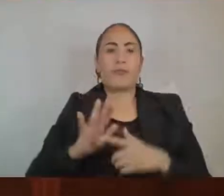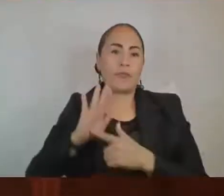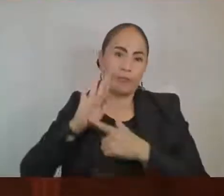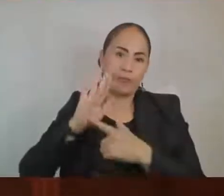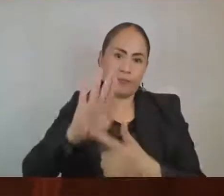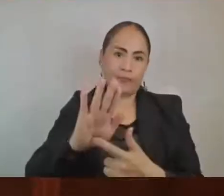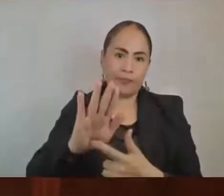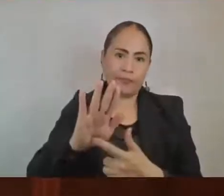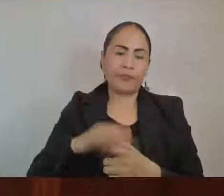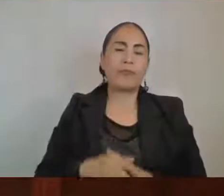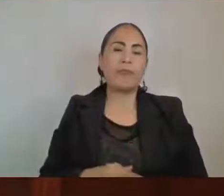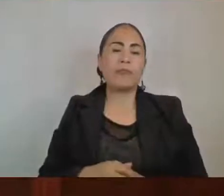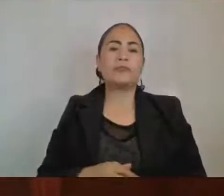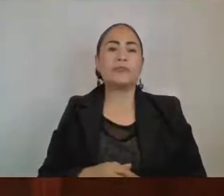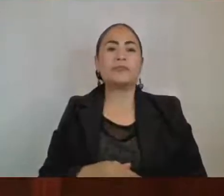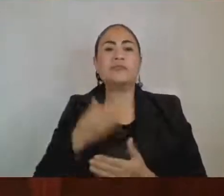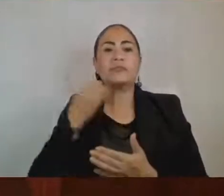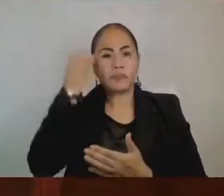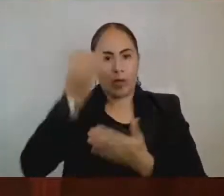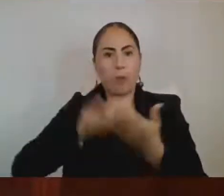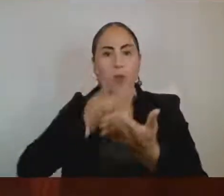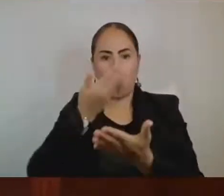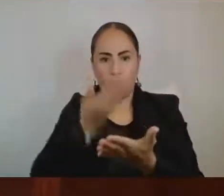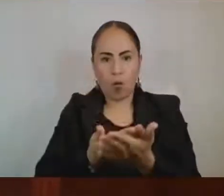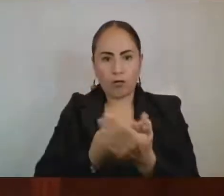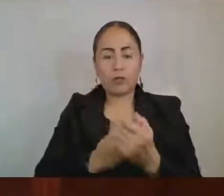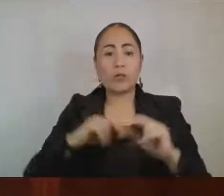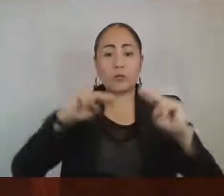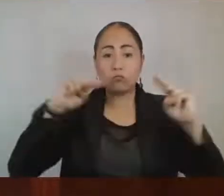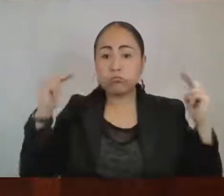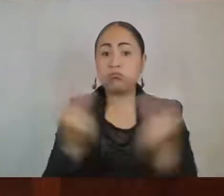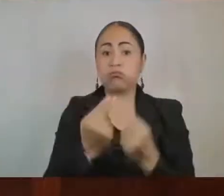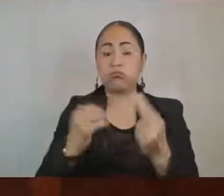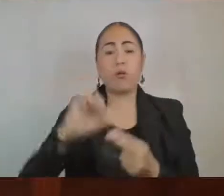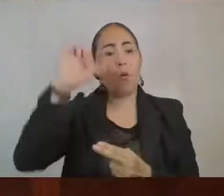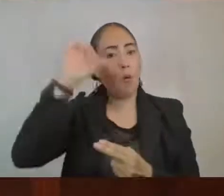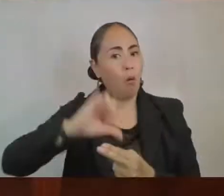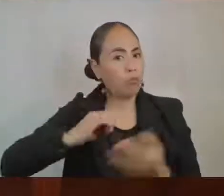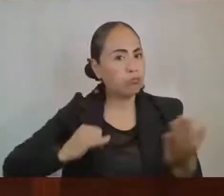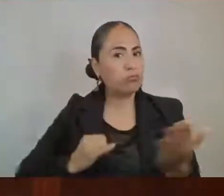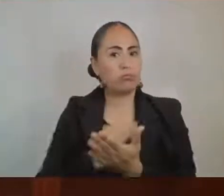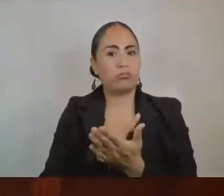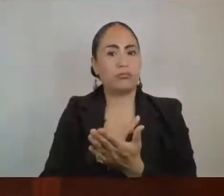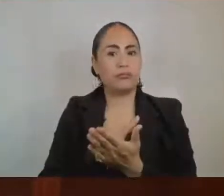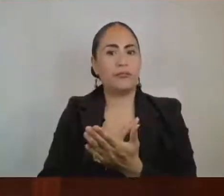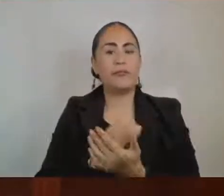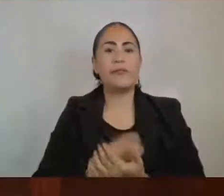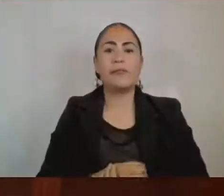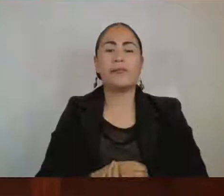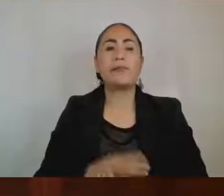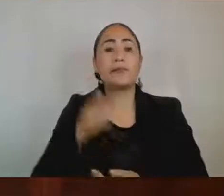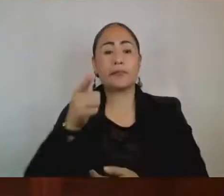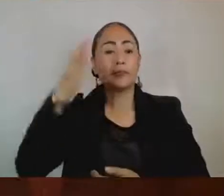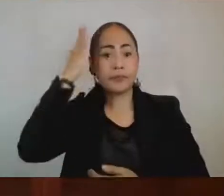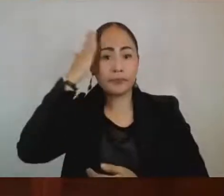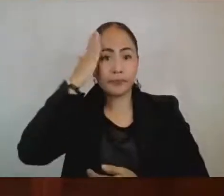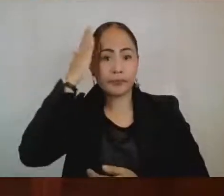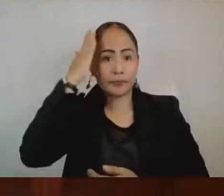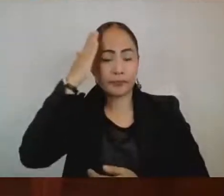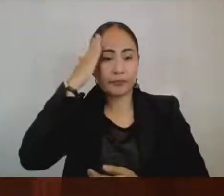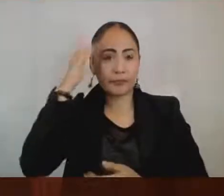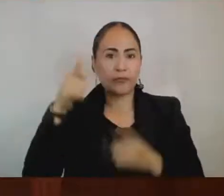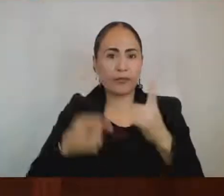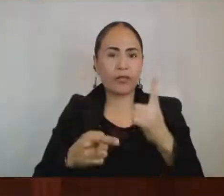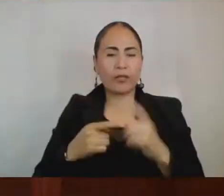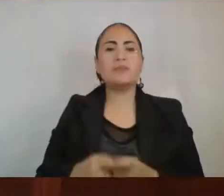por el que se exhorta de urgente y obvia resolución a la titular del Instituto de Seguridad Social del Estado de